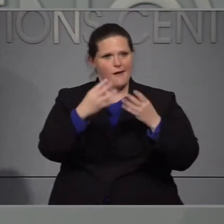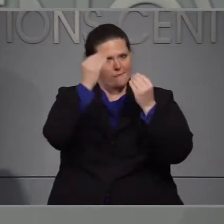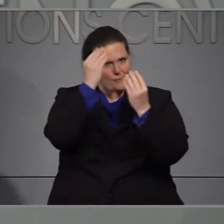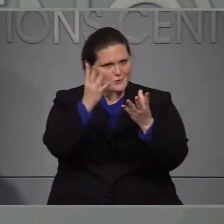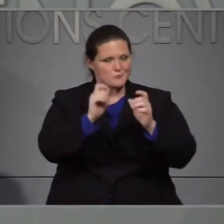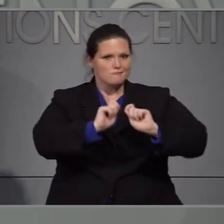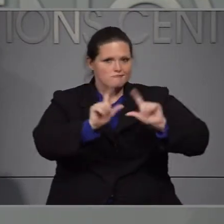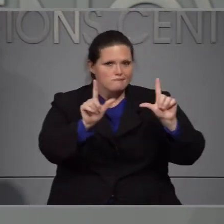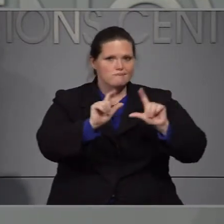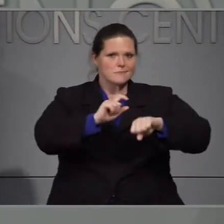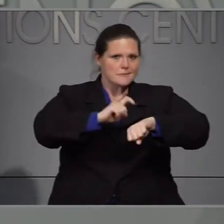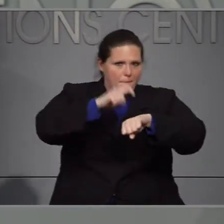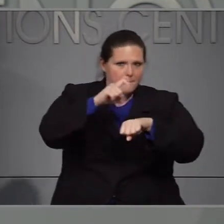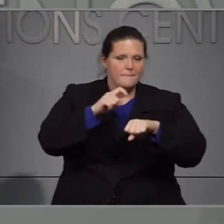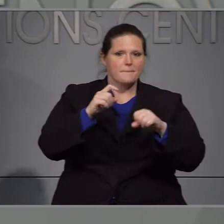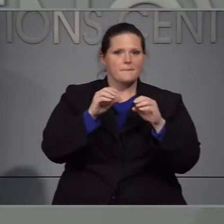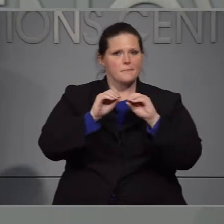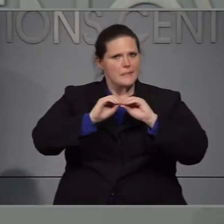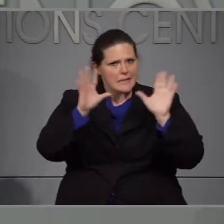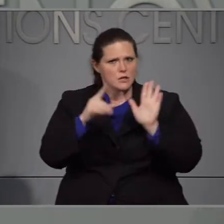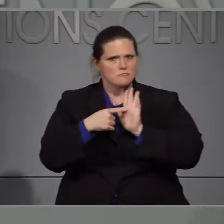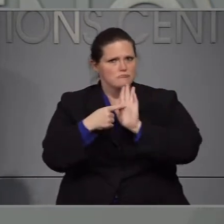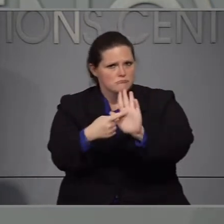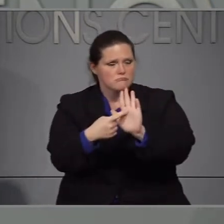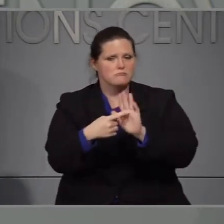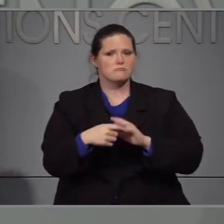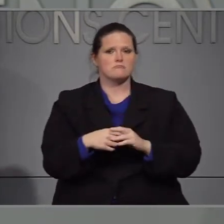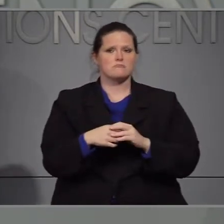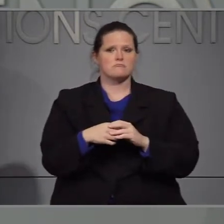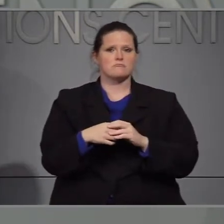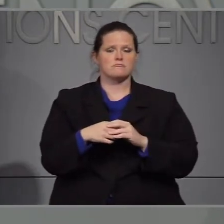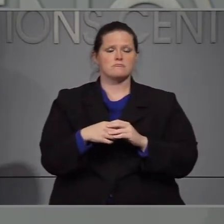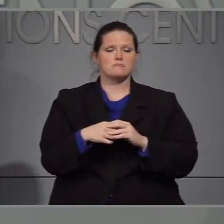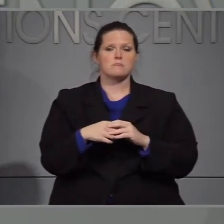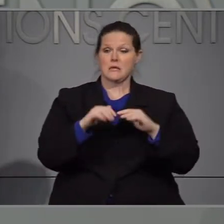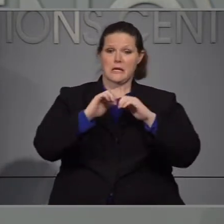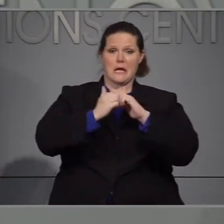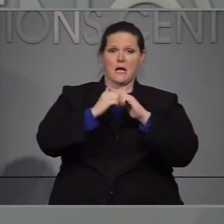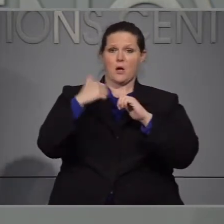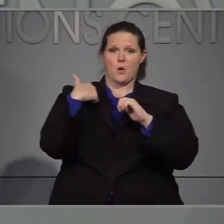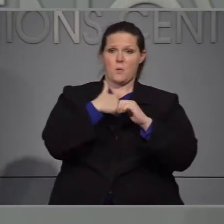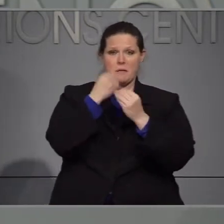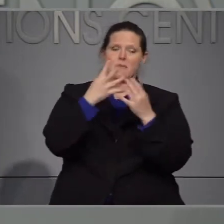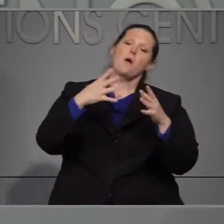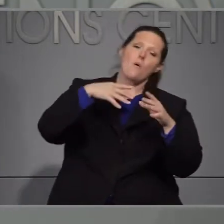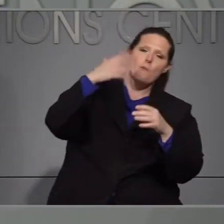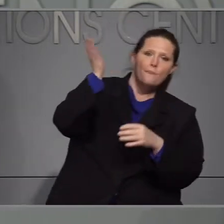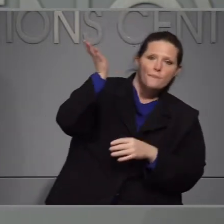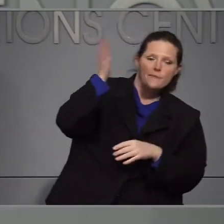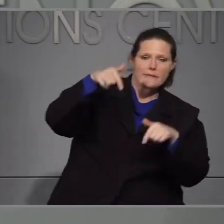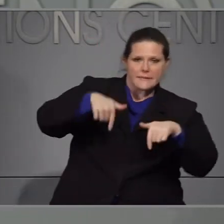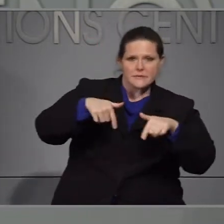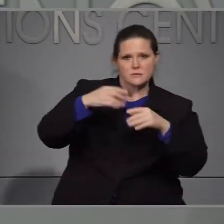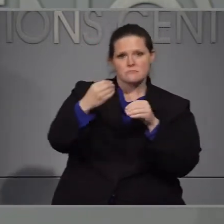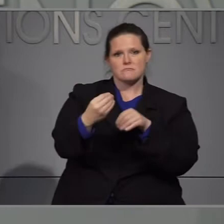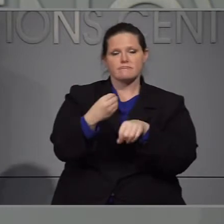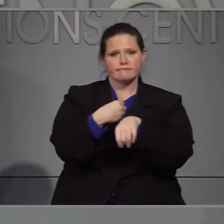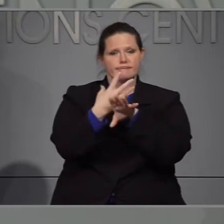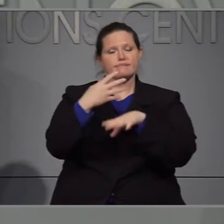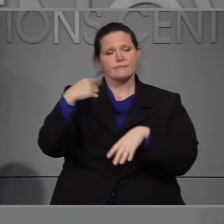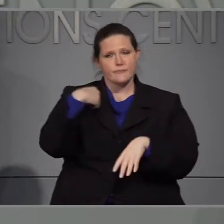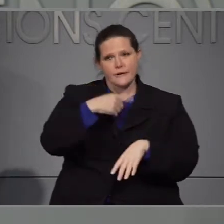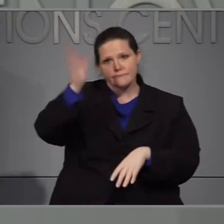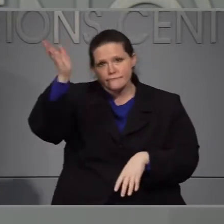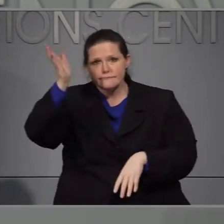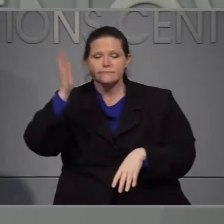lo posible para dar información transparente y oportuna una herramienta que utilizamos a parte de estas reuniones es